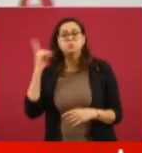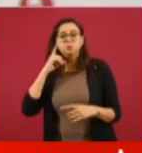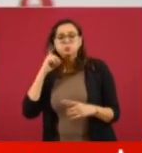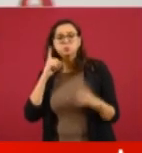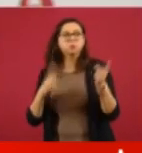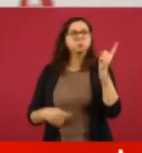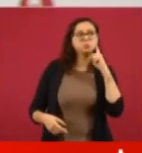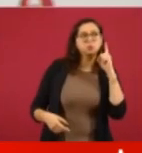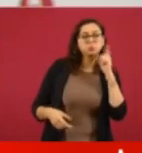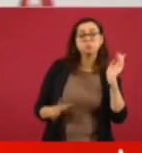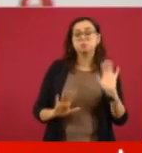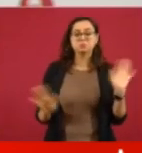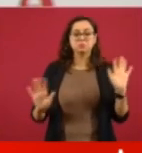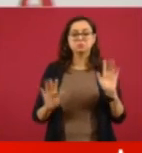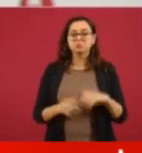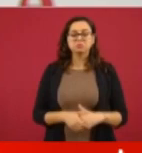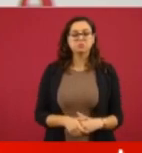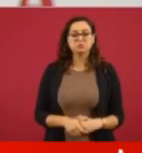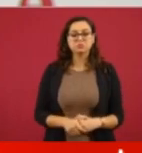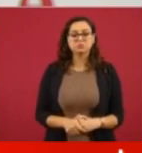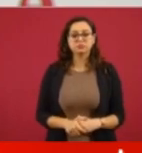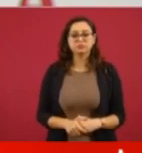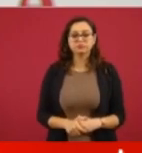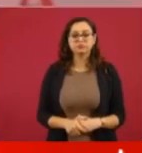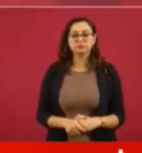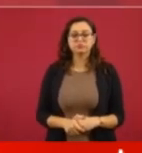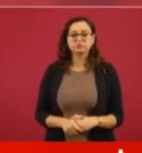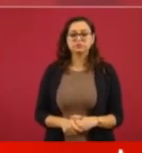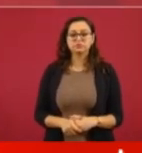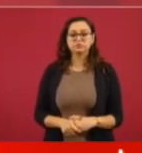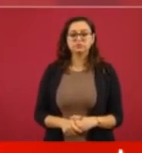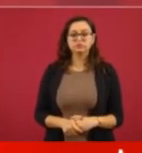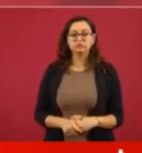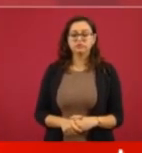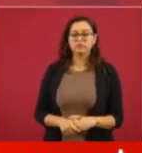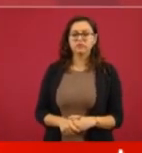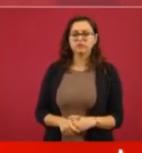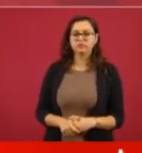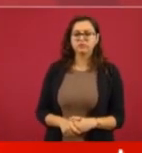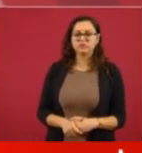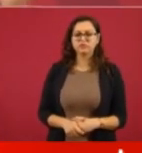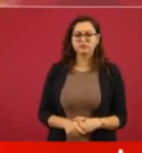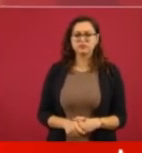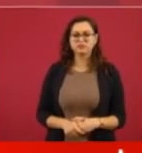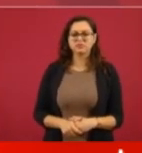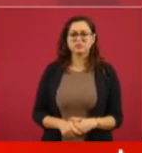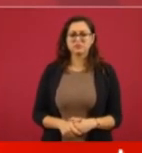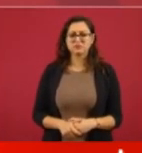creo que sea algo